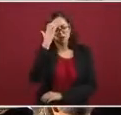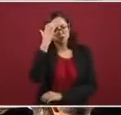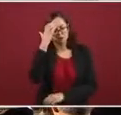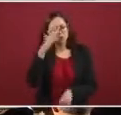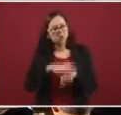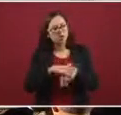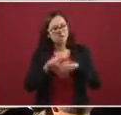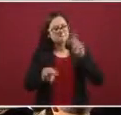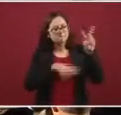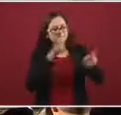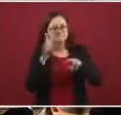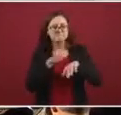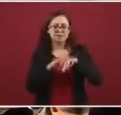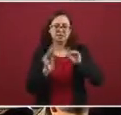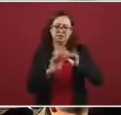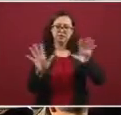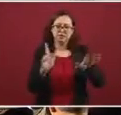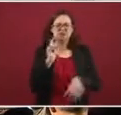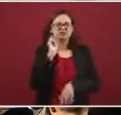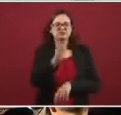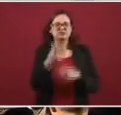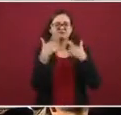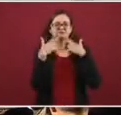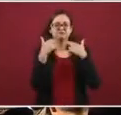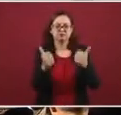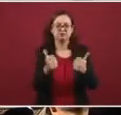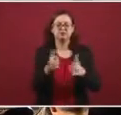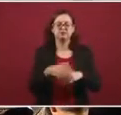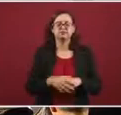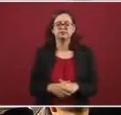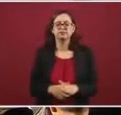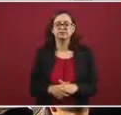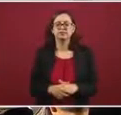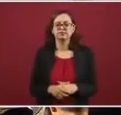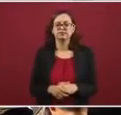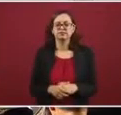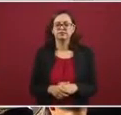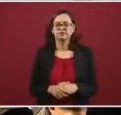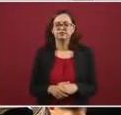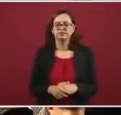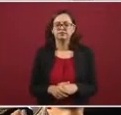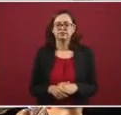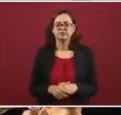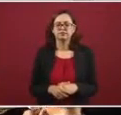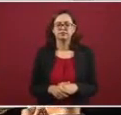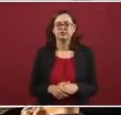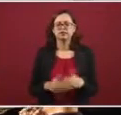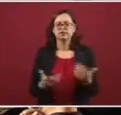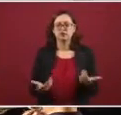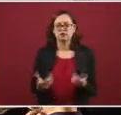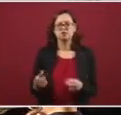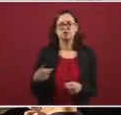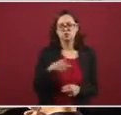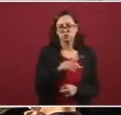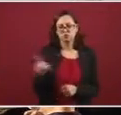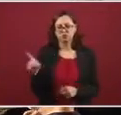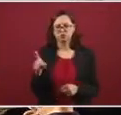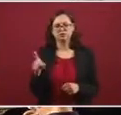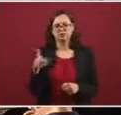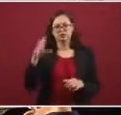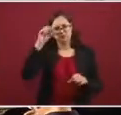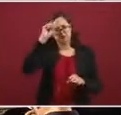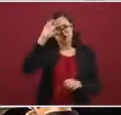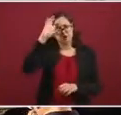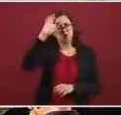nitidez las características del bien, del predio, perdón, y puedan ustedes tener un mayor